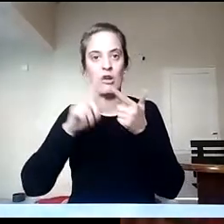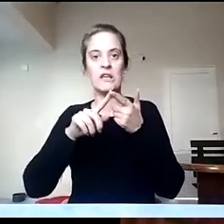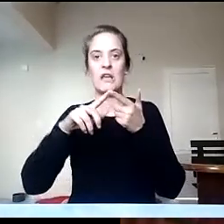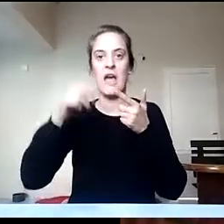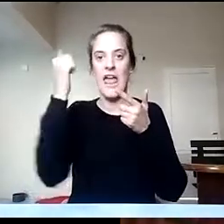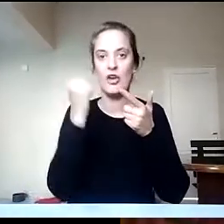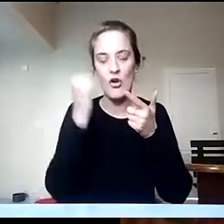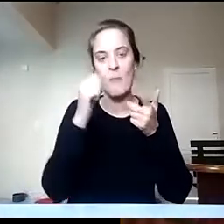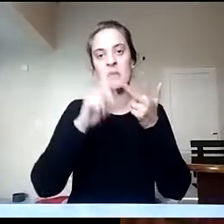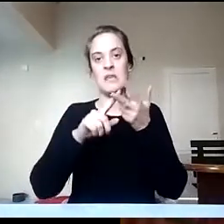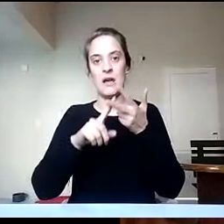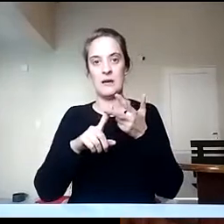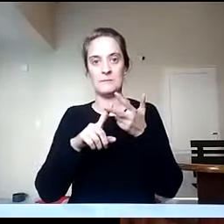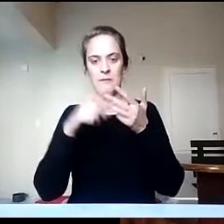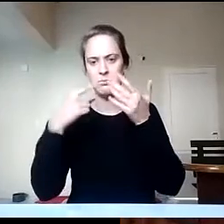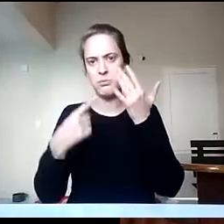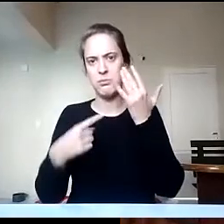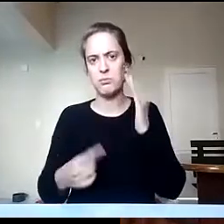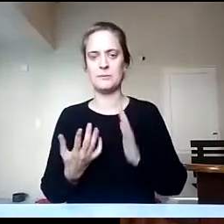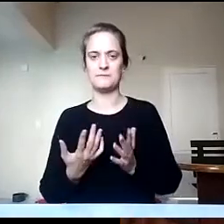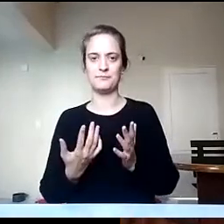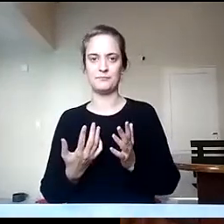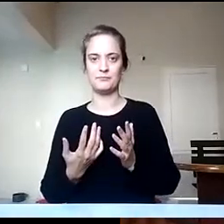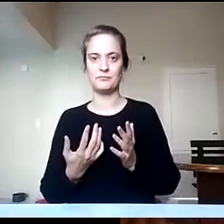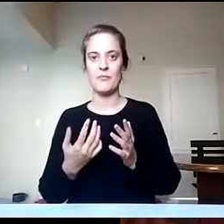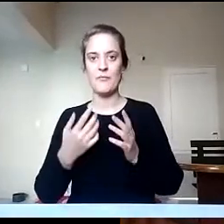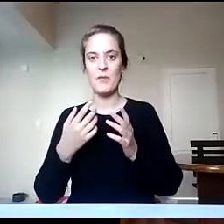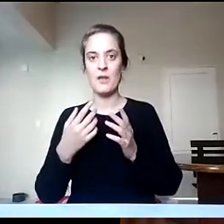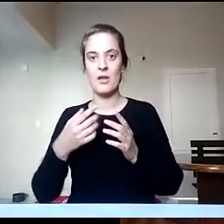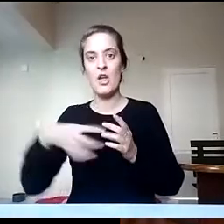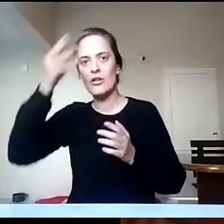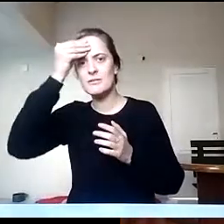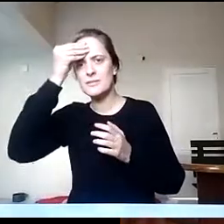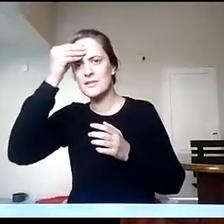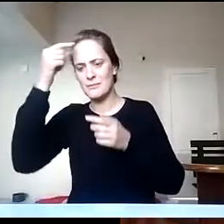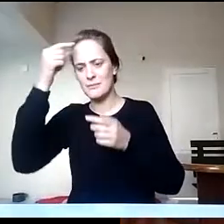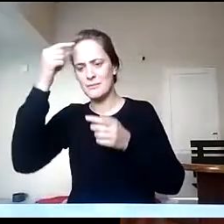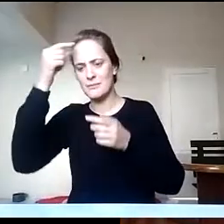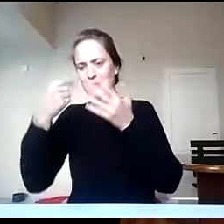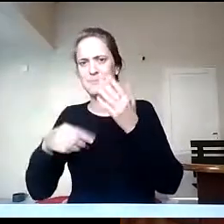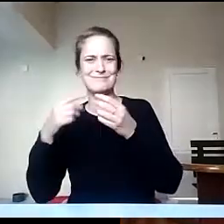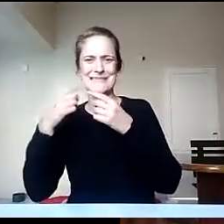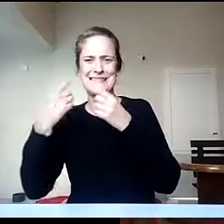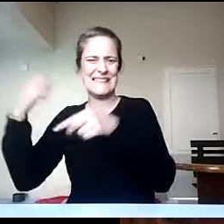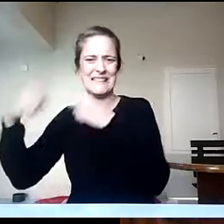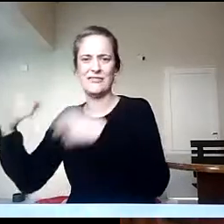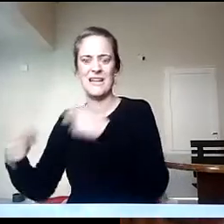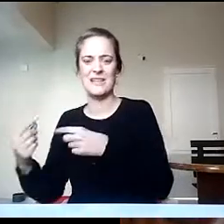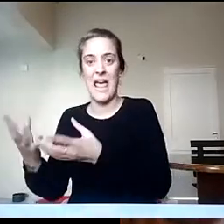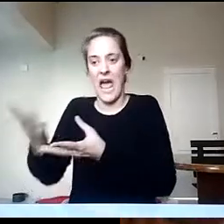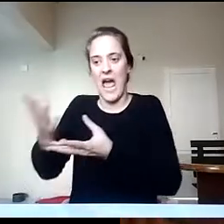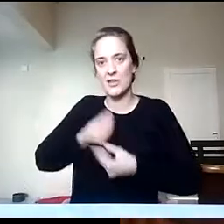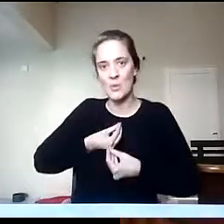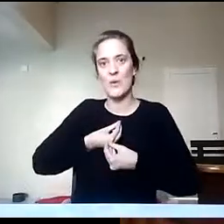sociales, por supuesto, que nos apuntalan y nos ayudan a comprender mucho mejor las dinámicas, los